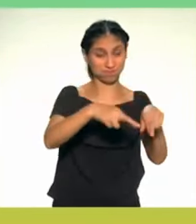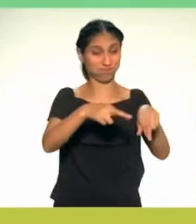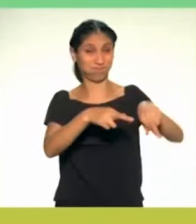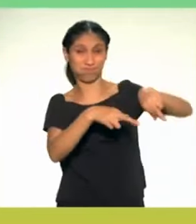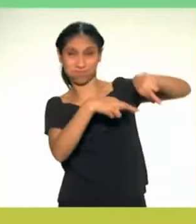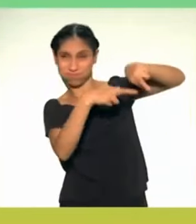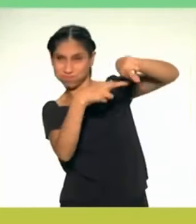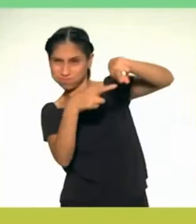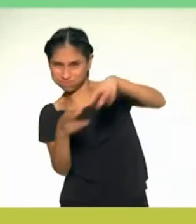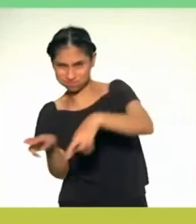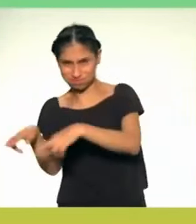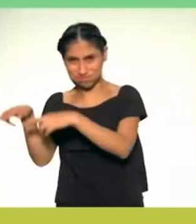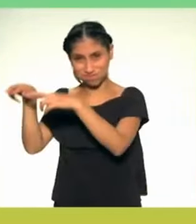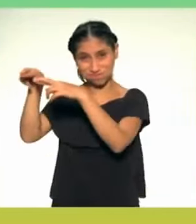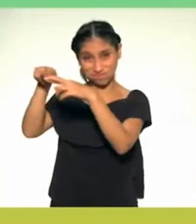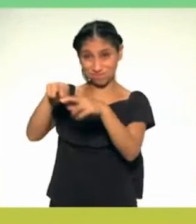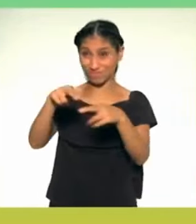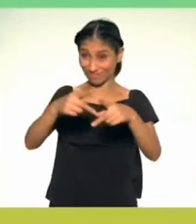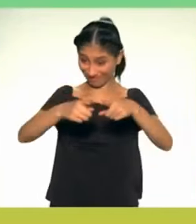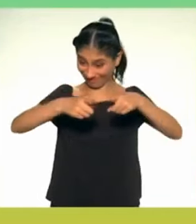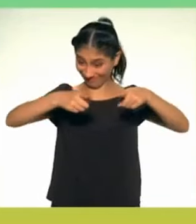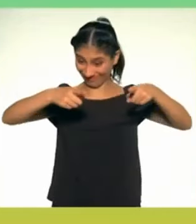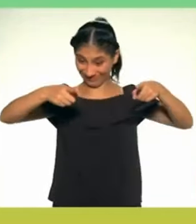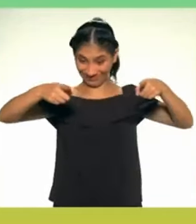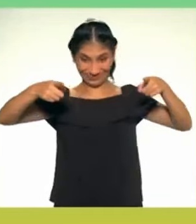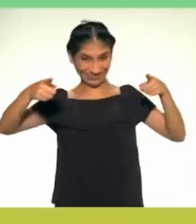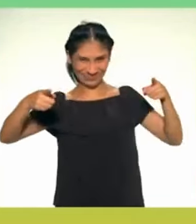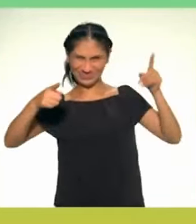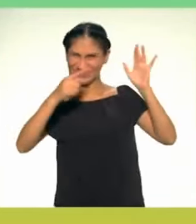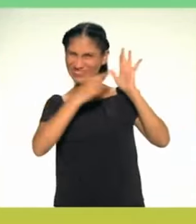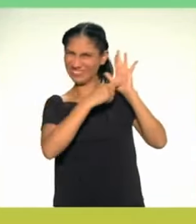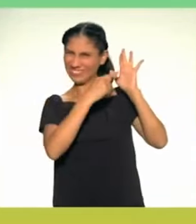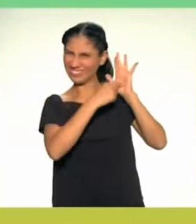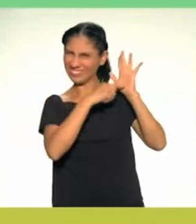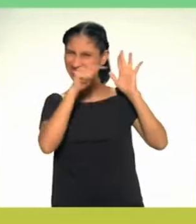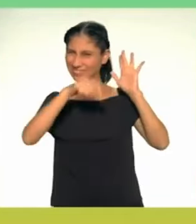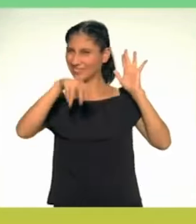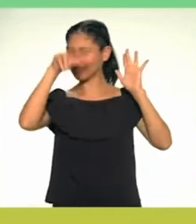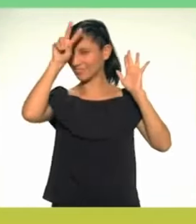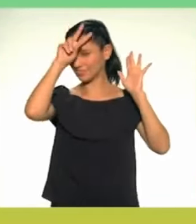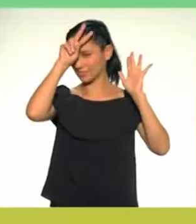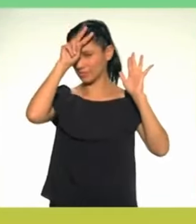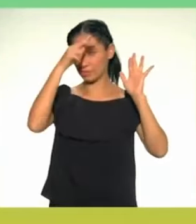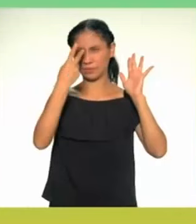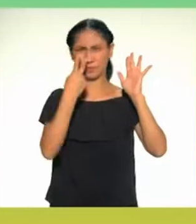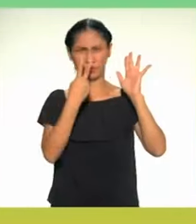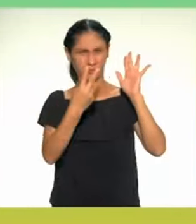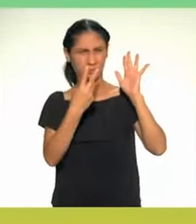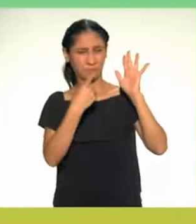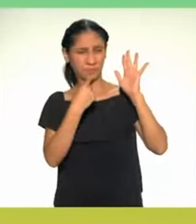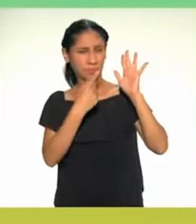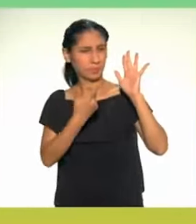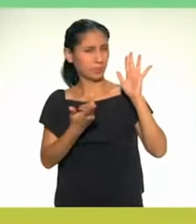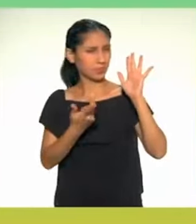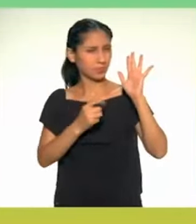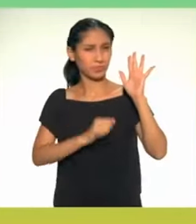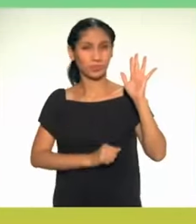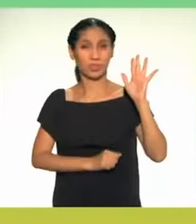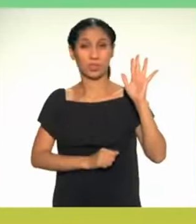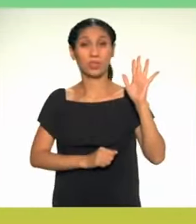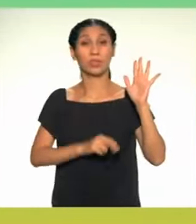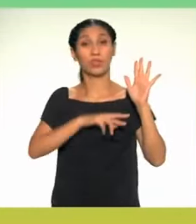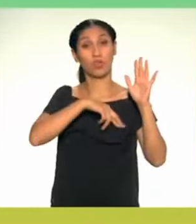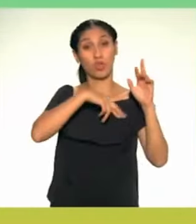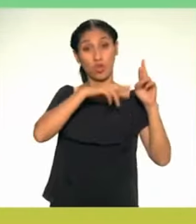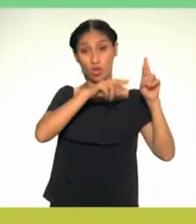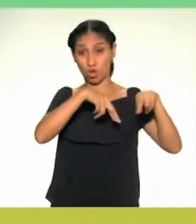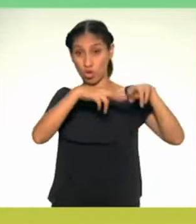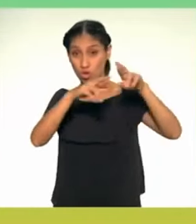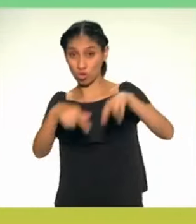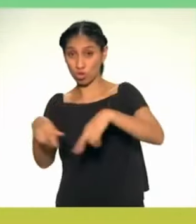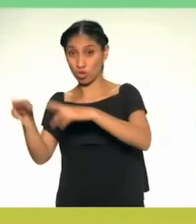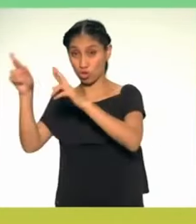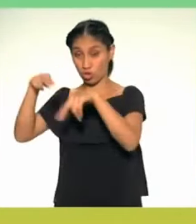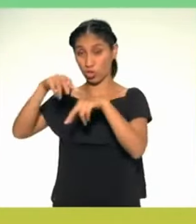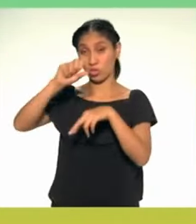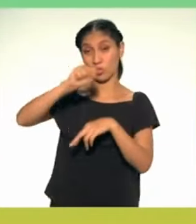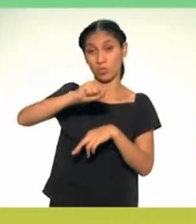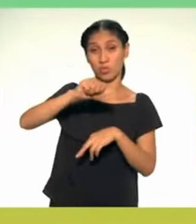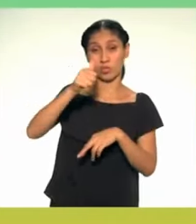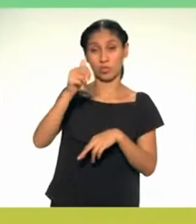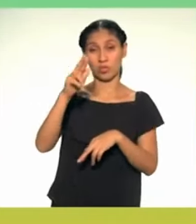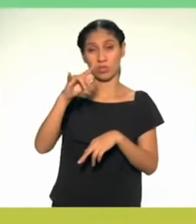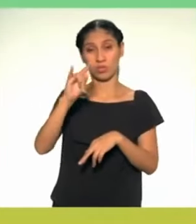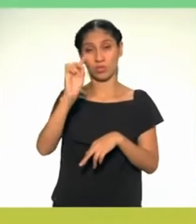y dominados por árboles de mangle. En el Perú, se ubican en los estuarios de los ríos Zarumilla, Tumbes,